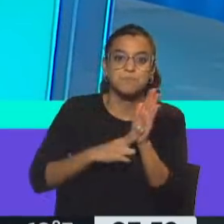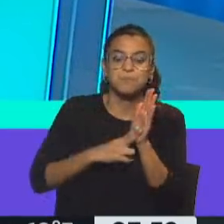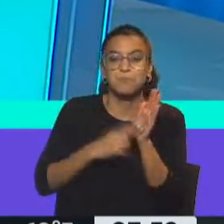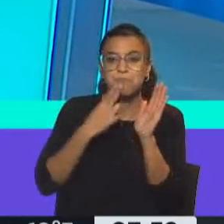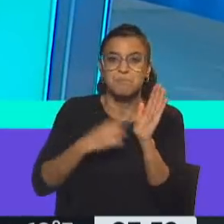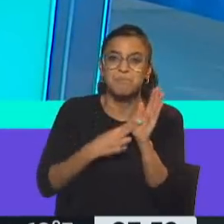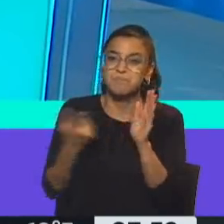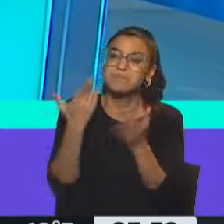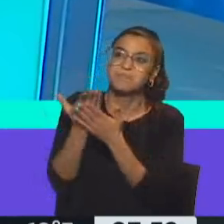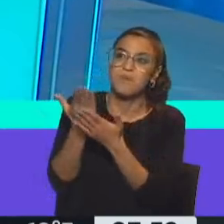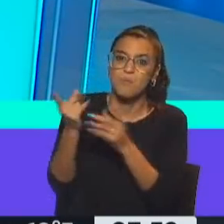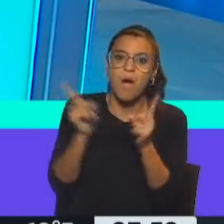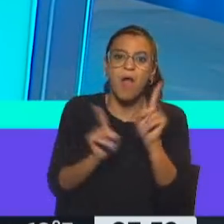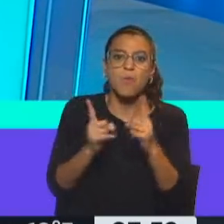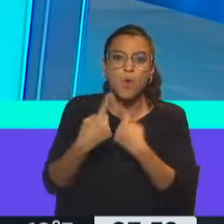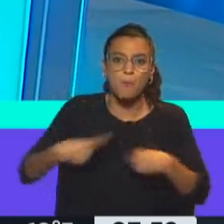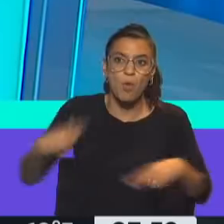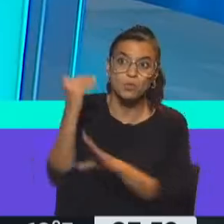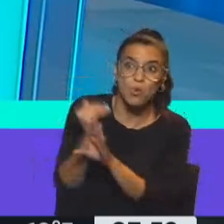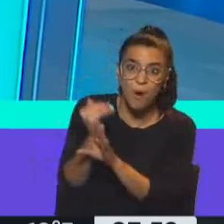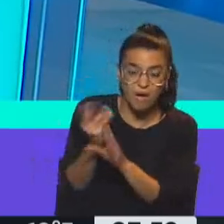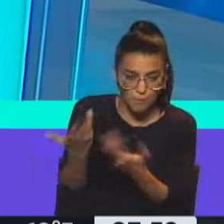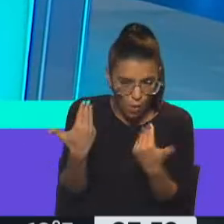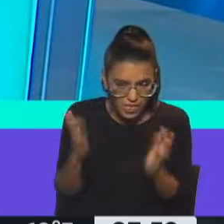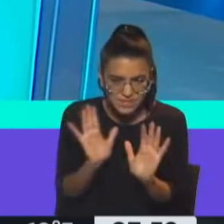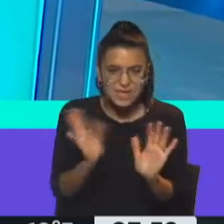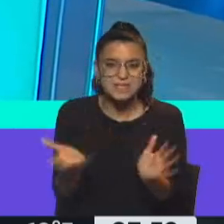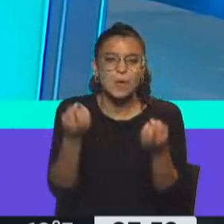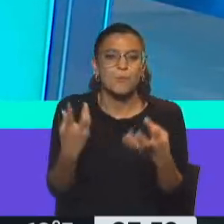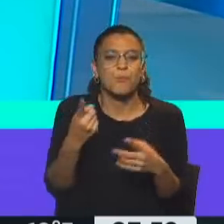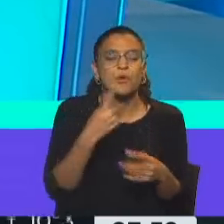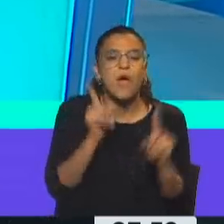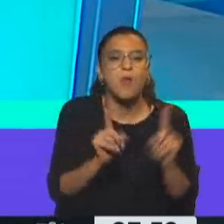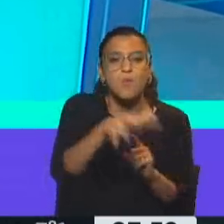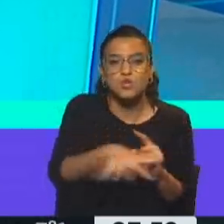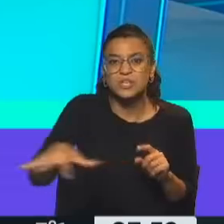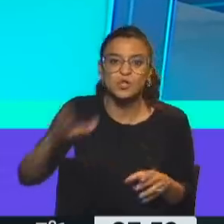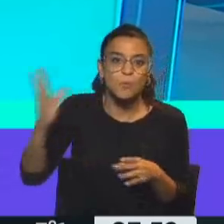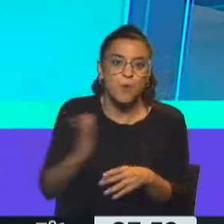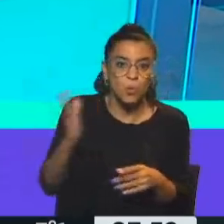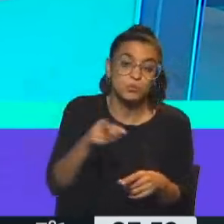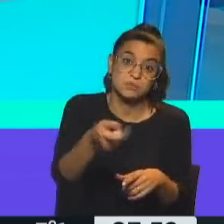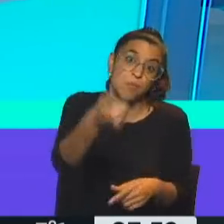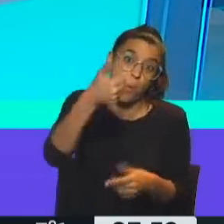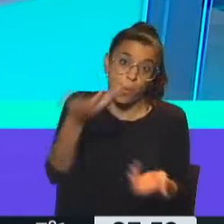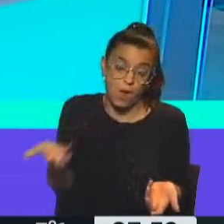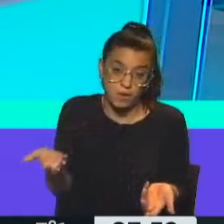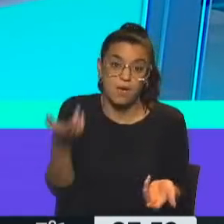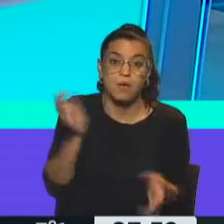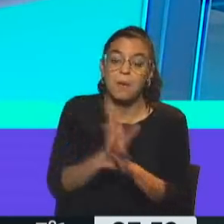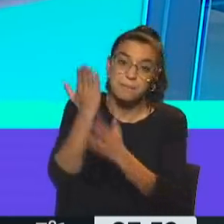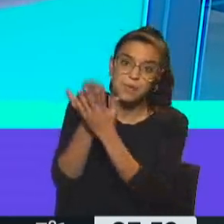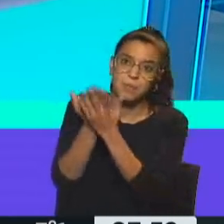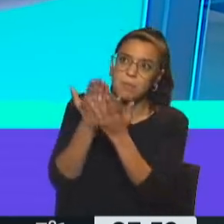tributaria sobre algunos productos. ¿Se podría arribar a eso? Porque en el caso de los sectores productivos sería una a favor que la vienen